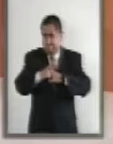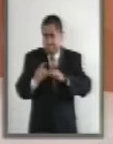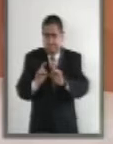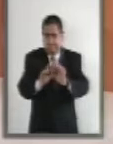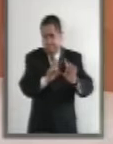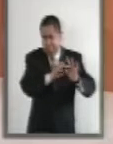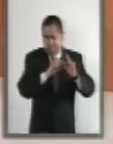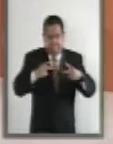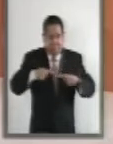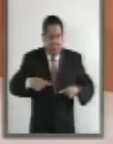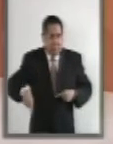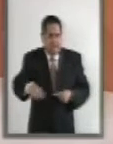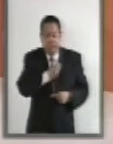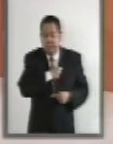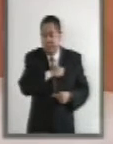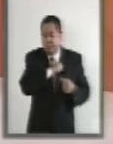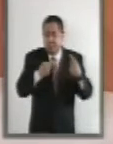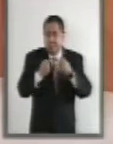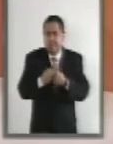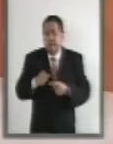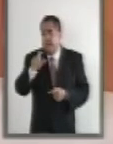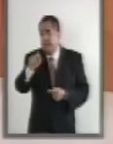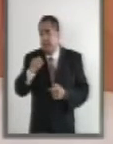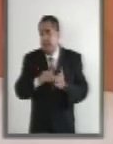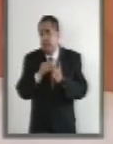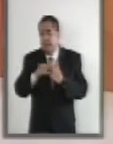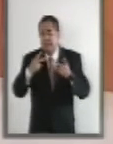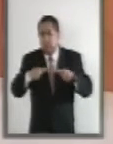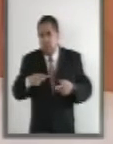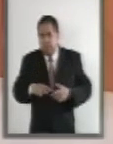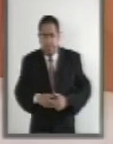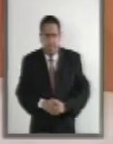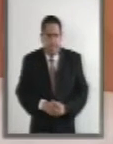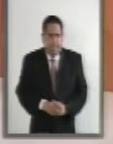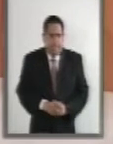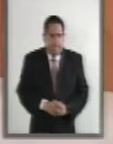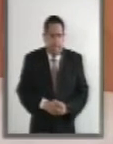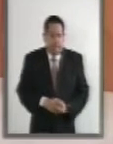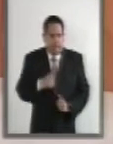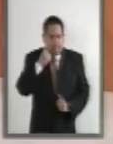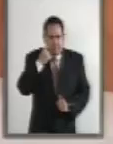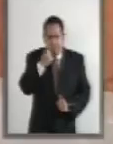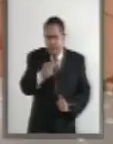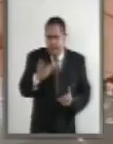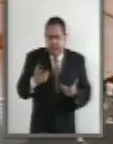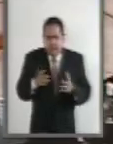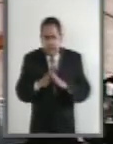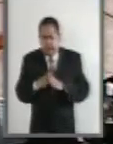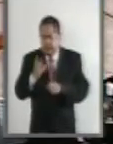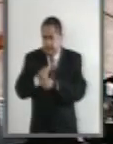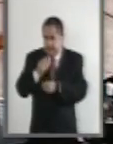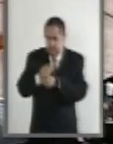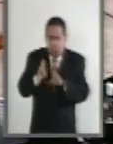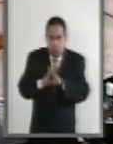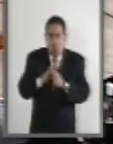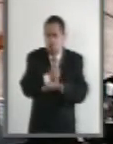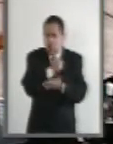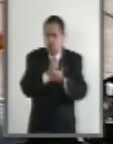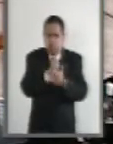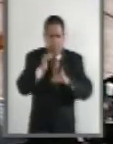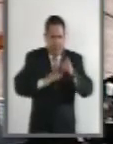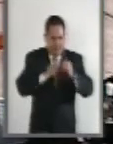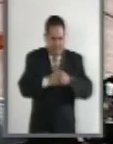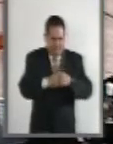para la salud de más de 20 millones de personas. La eficiencia de la gestión de los asentamientos humanos